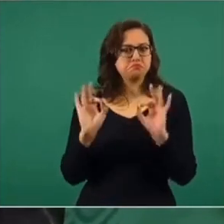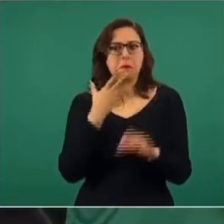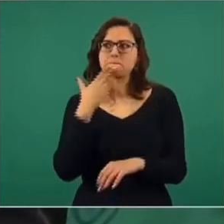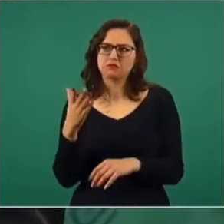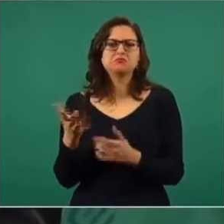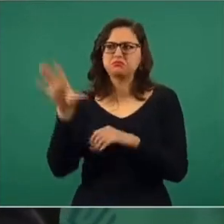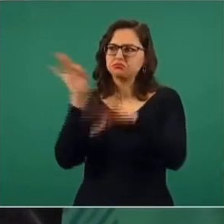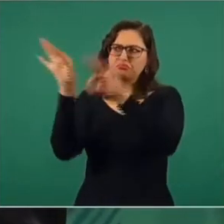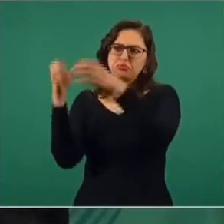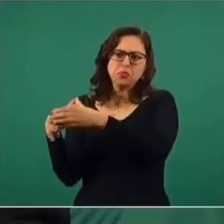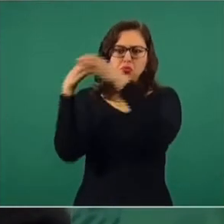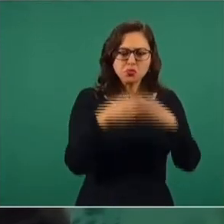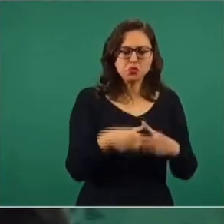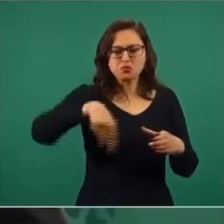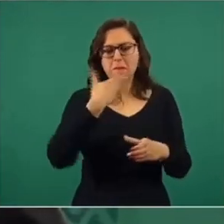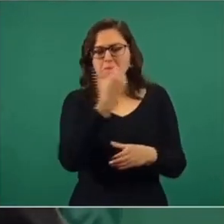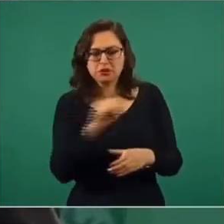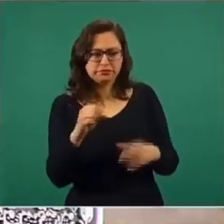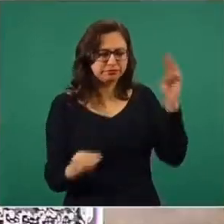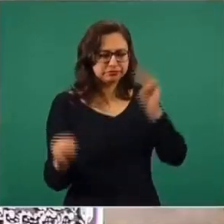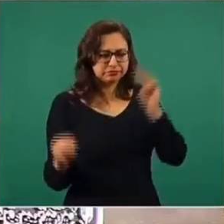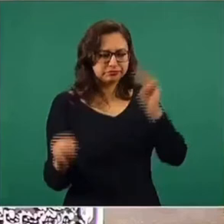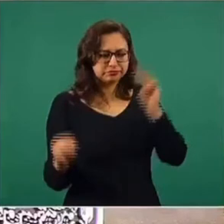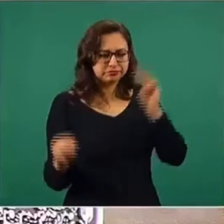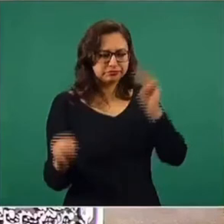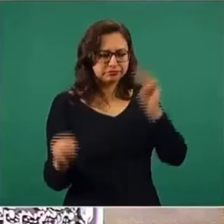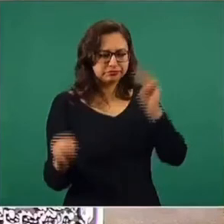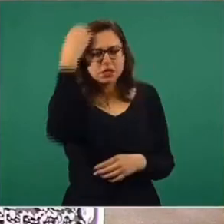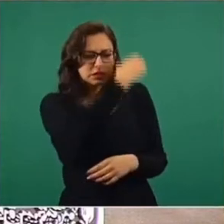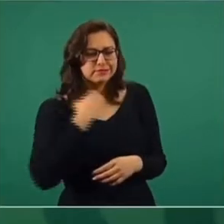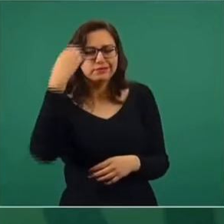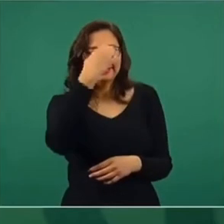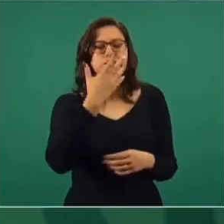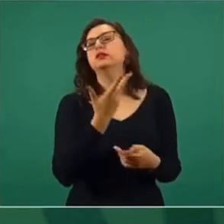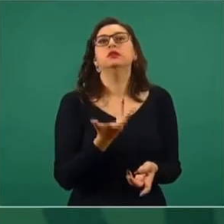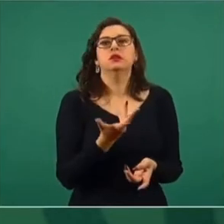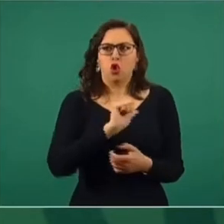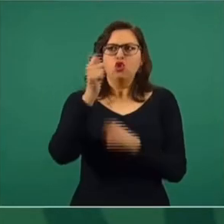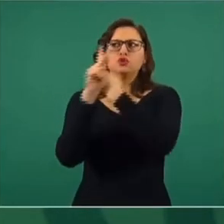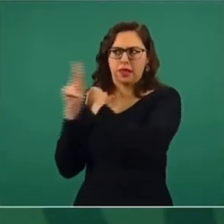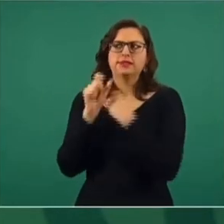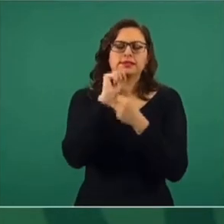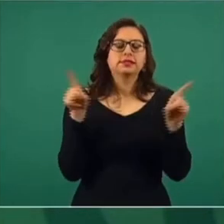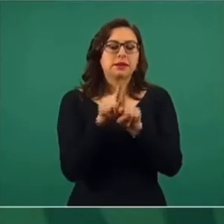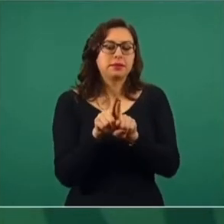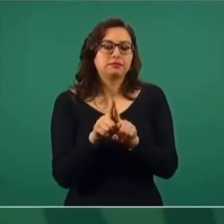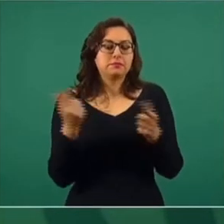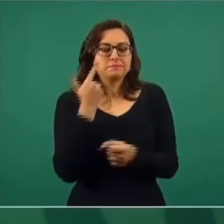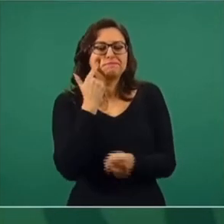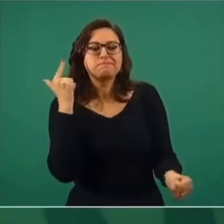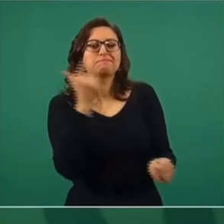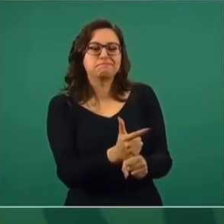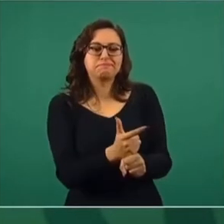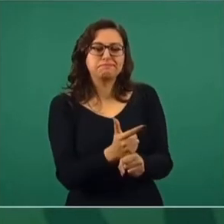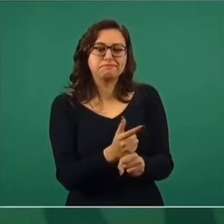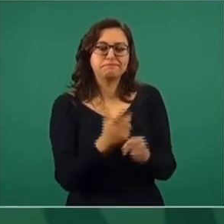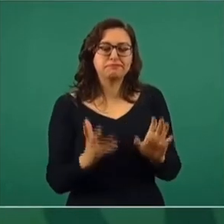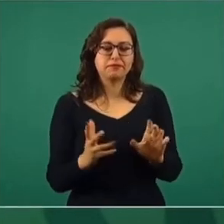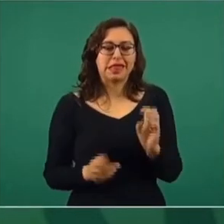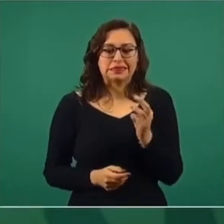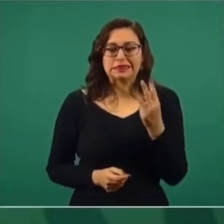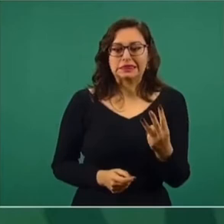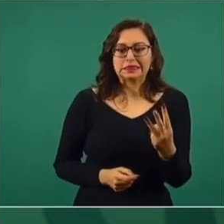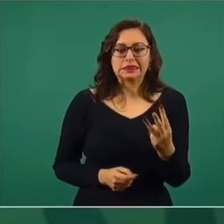especialistas y también de otros países. Entonces, se hizo un estudio y se presentaban tres